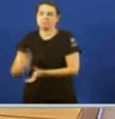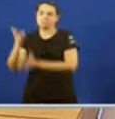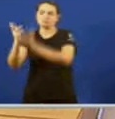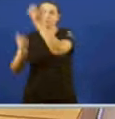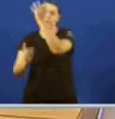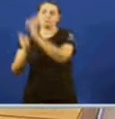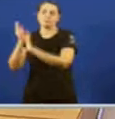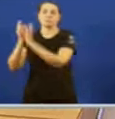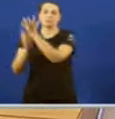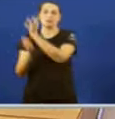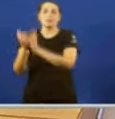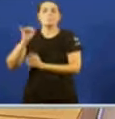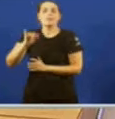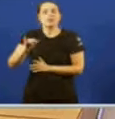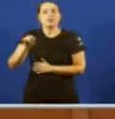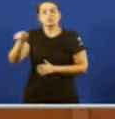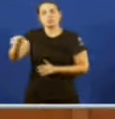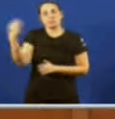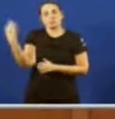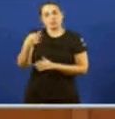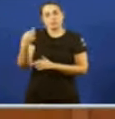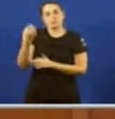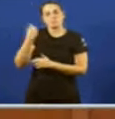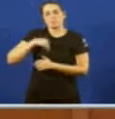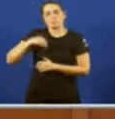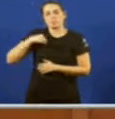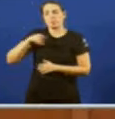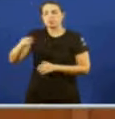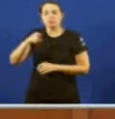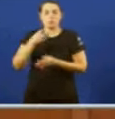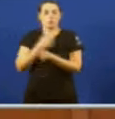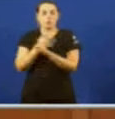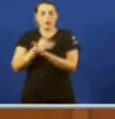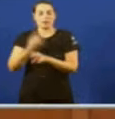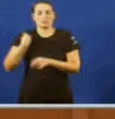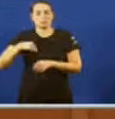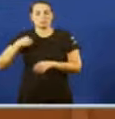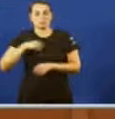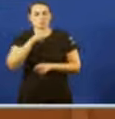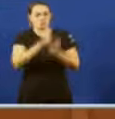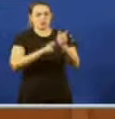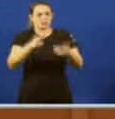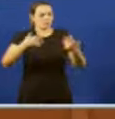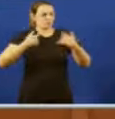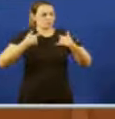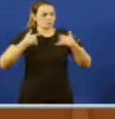fachada Inmediatamente É xogar cardor Do as víctimas do terrorismo E das víctimas dos incendios